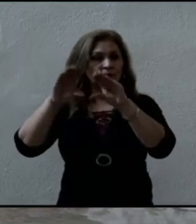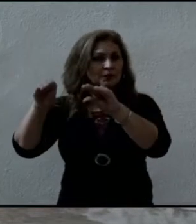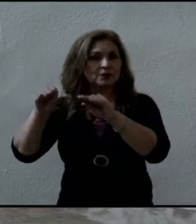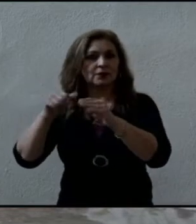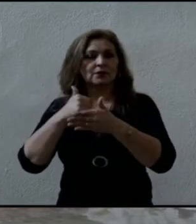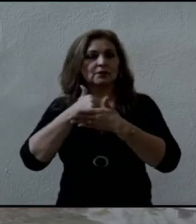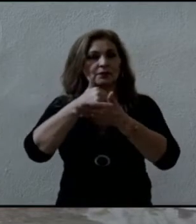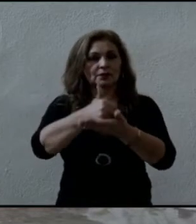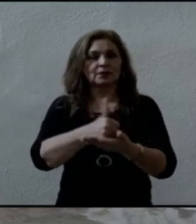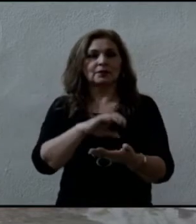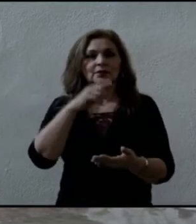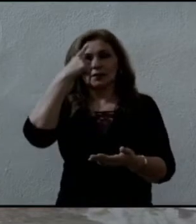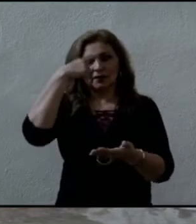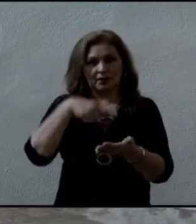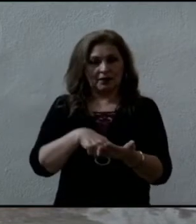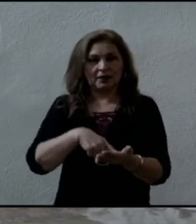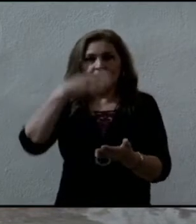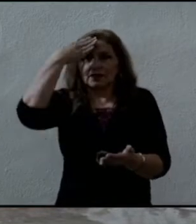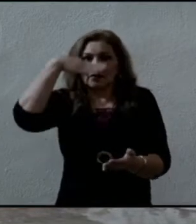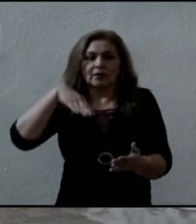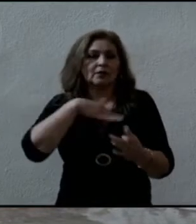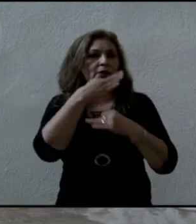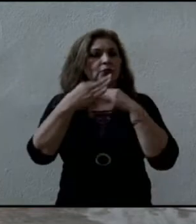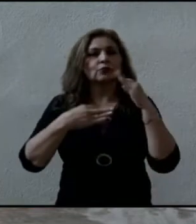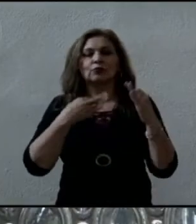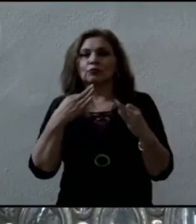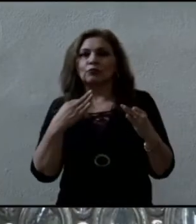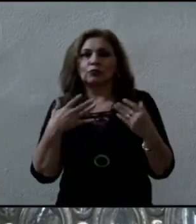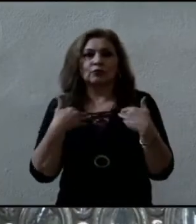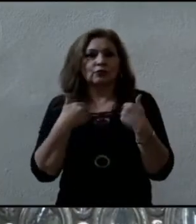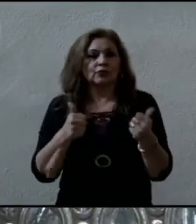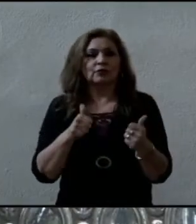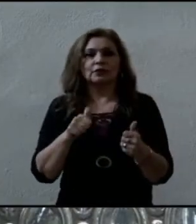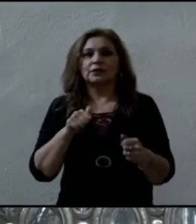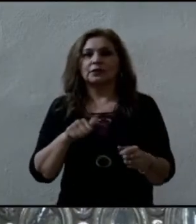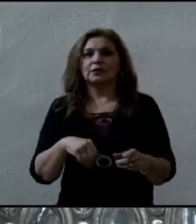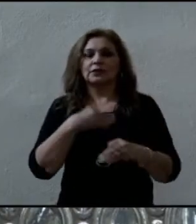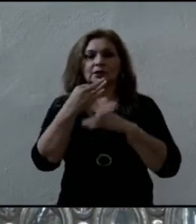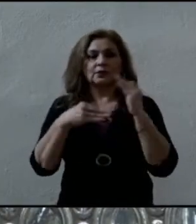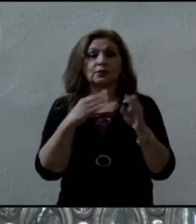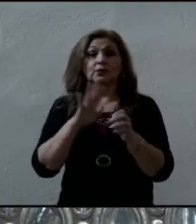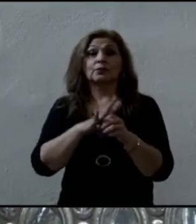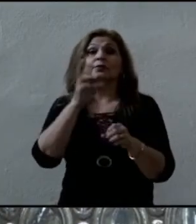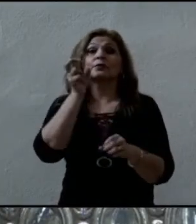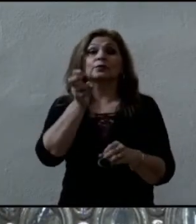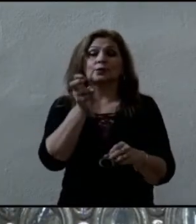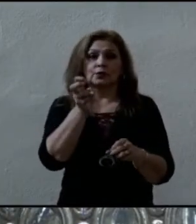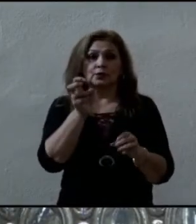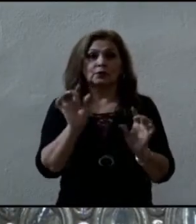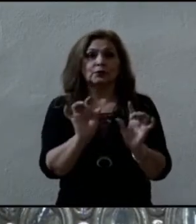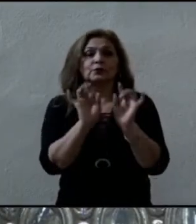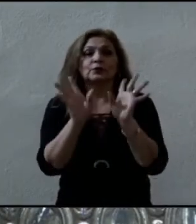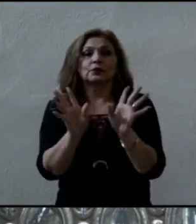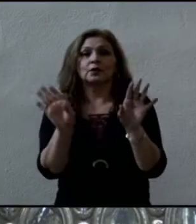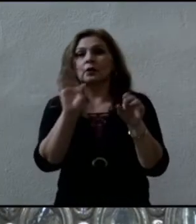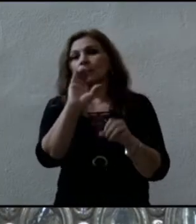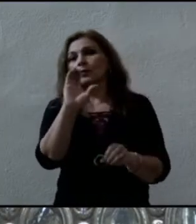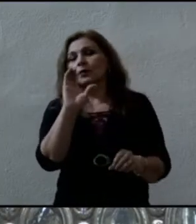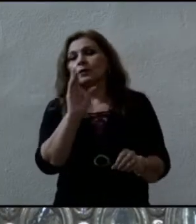y lo saben todo. Por eso, cuando un papá o una mamá